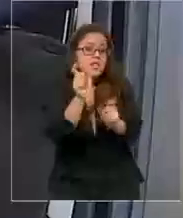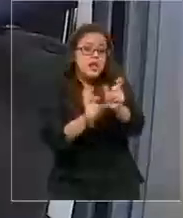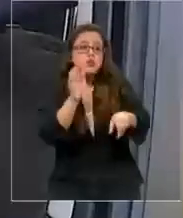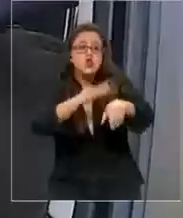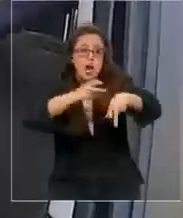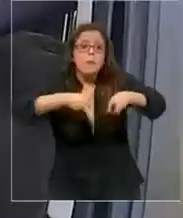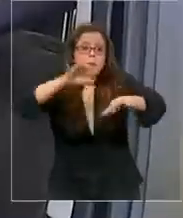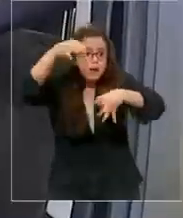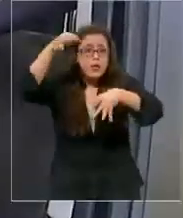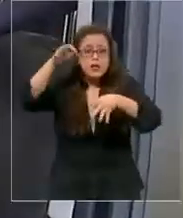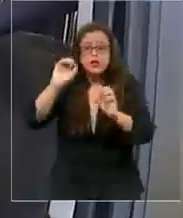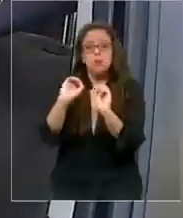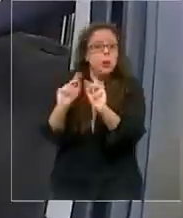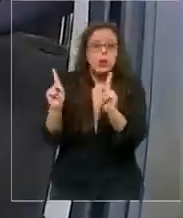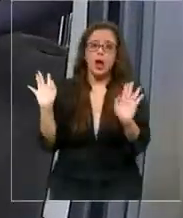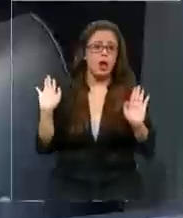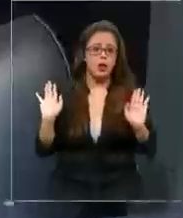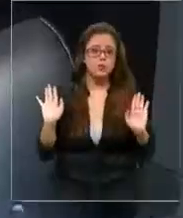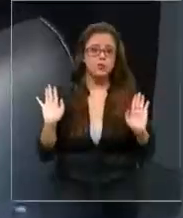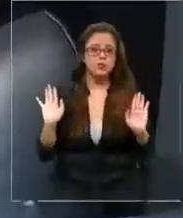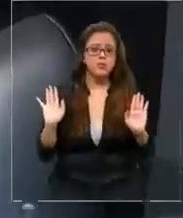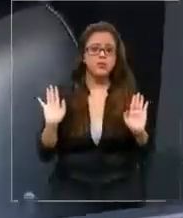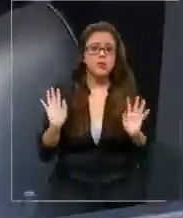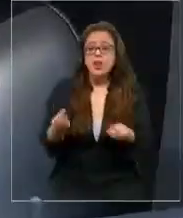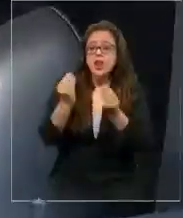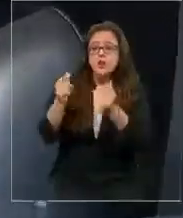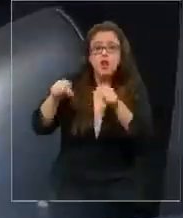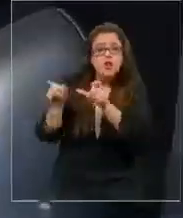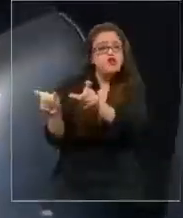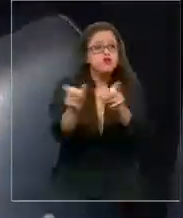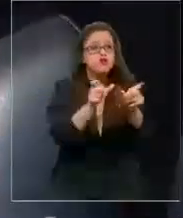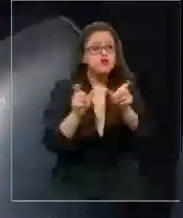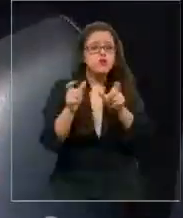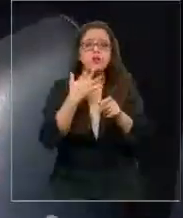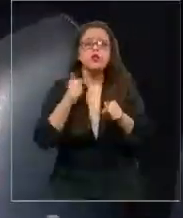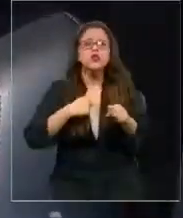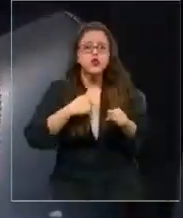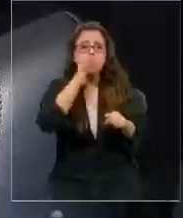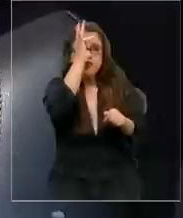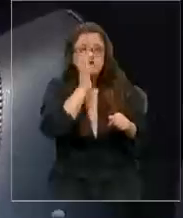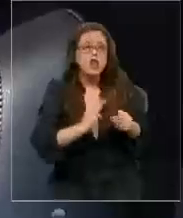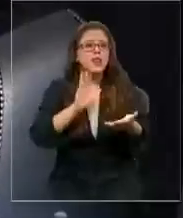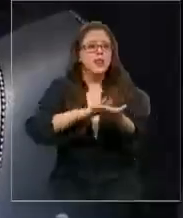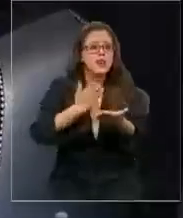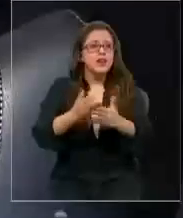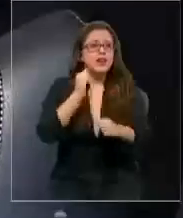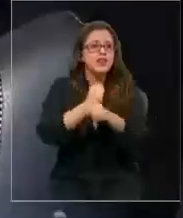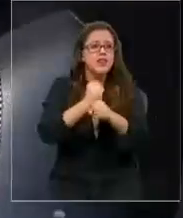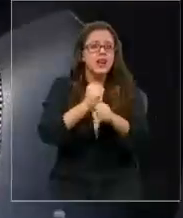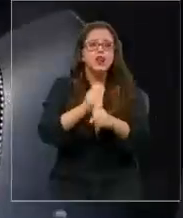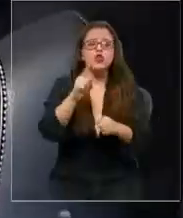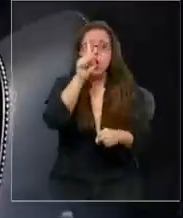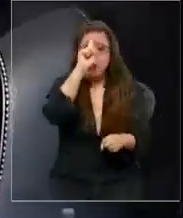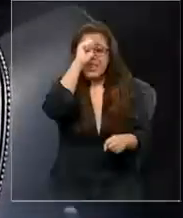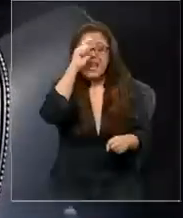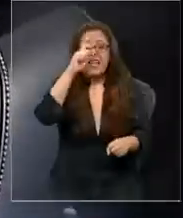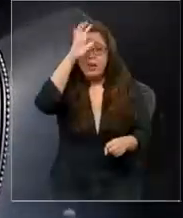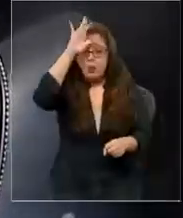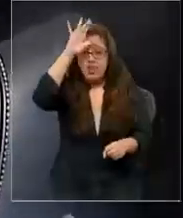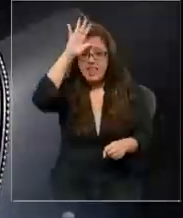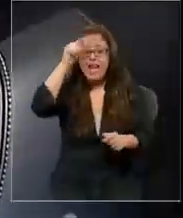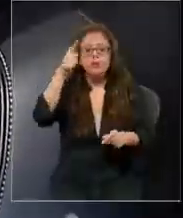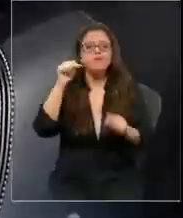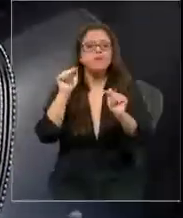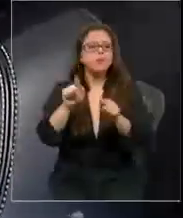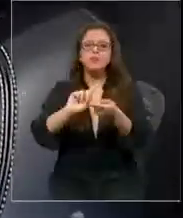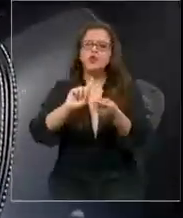lo está haciendo en forma correcta, no hay nada que comentar. Qué bueno que estén fiscalizando, porque yo soy funcionaria de la salud, trabajo en el Sotero del Río y la